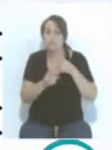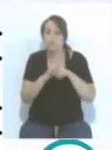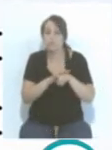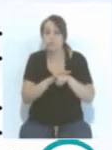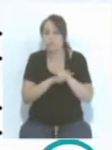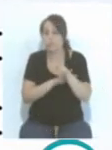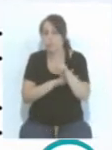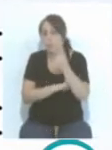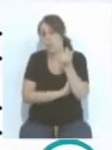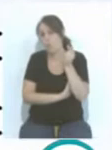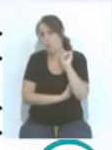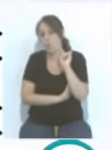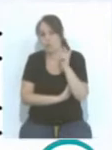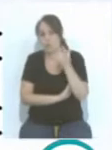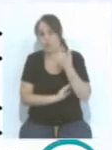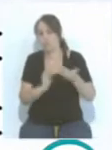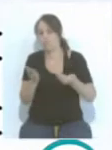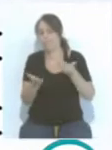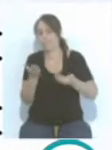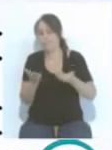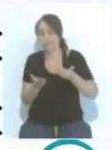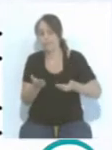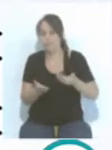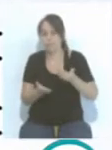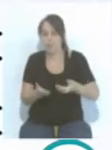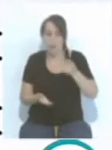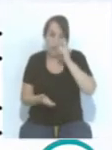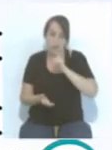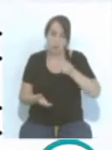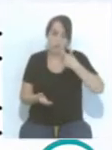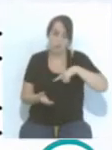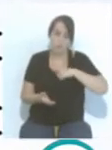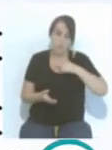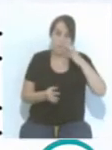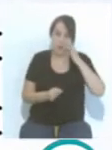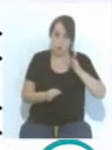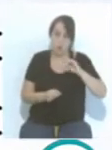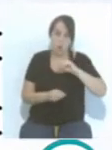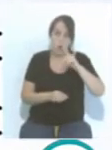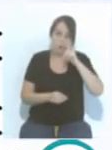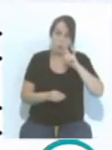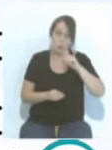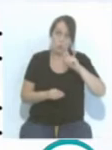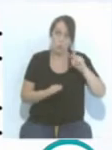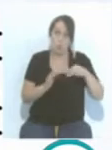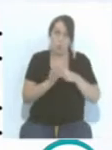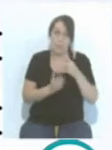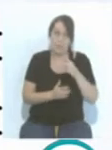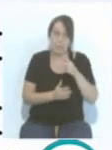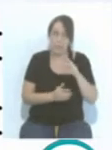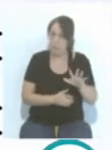un punto que pongo en comparación al año que subimos peligrosamente, en el 2005,